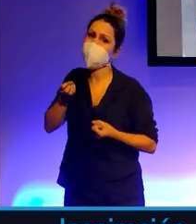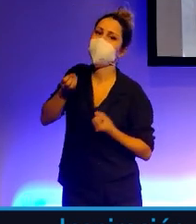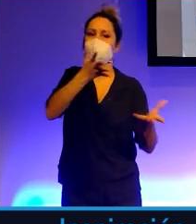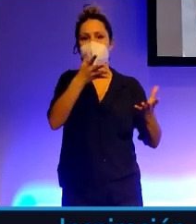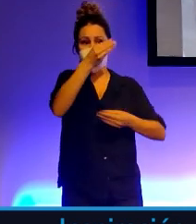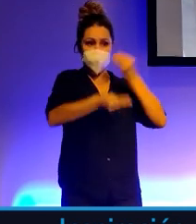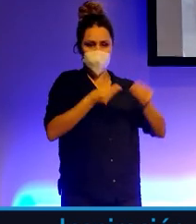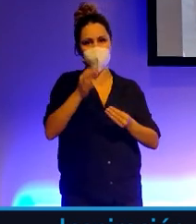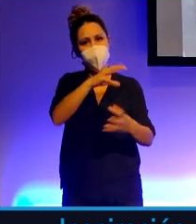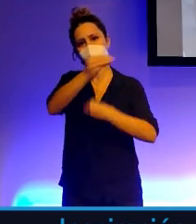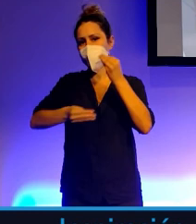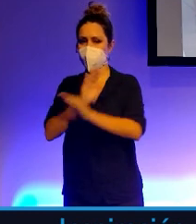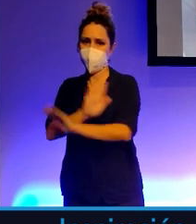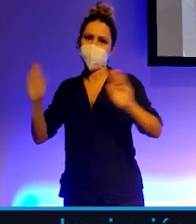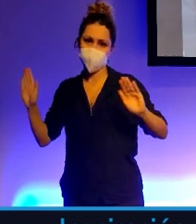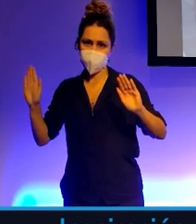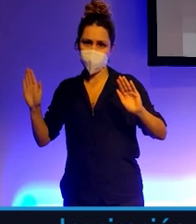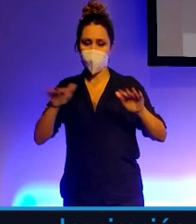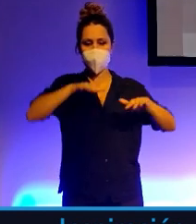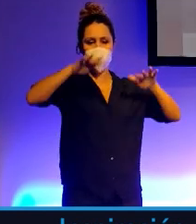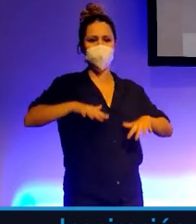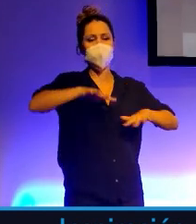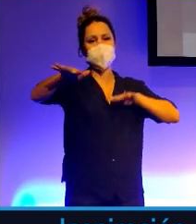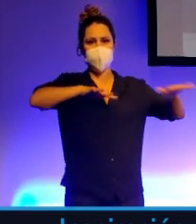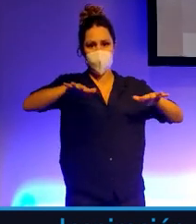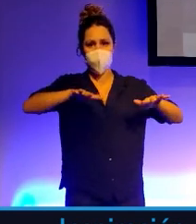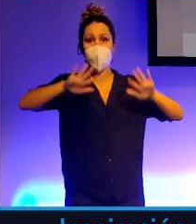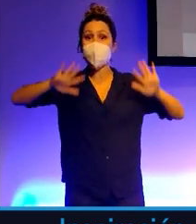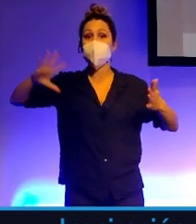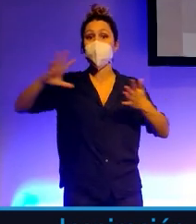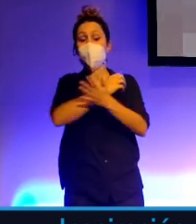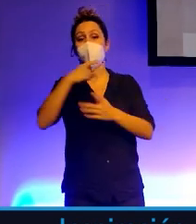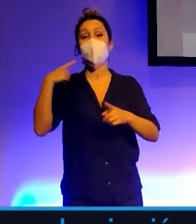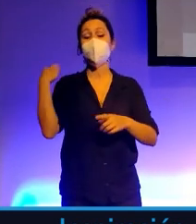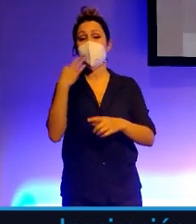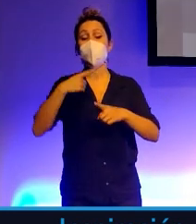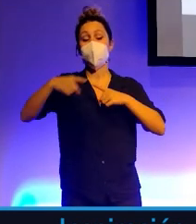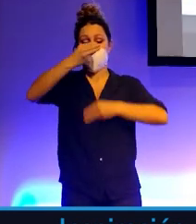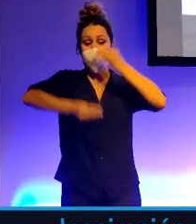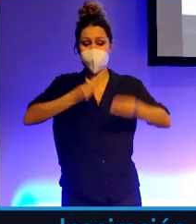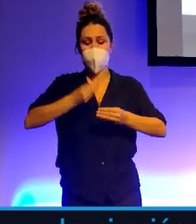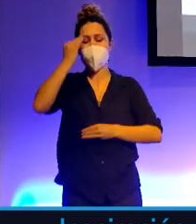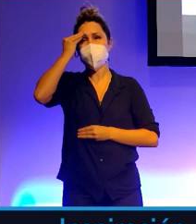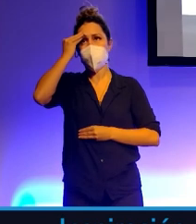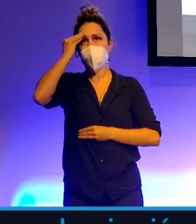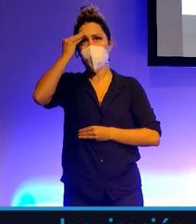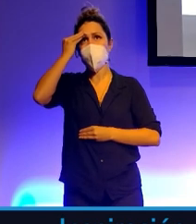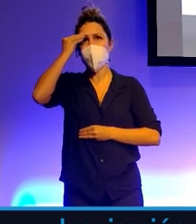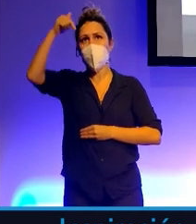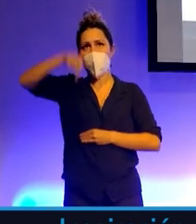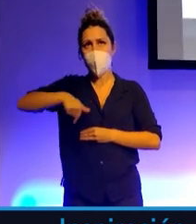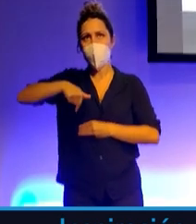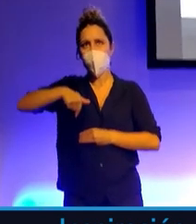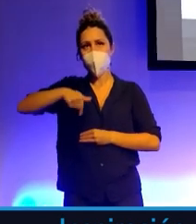de hacer, en movimiento o estático. Pero todos podemos hacer cosas y todos podemos pensar también en el hoy,